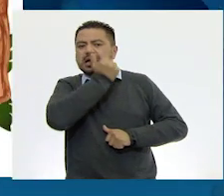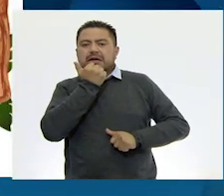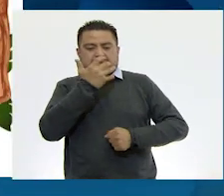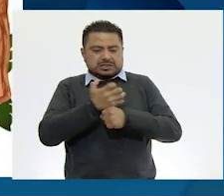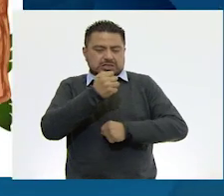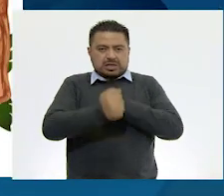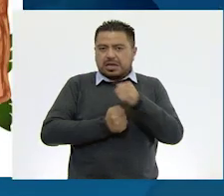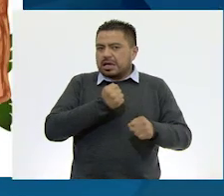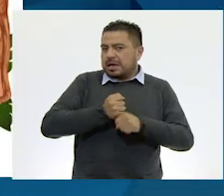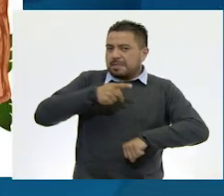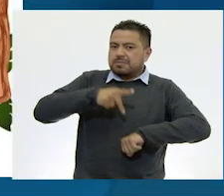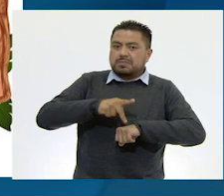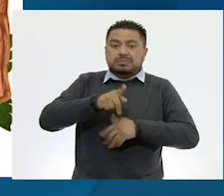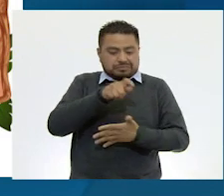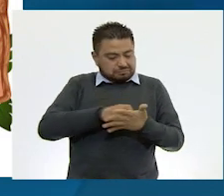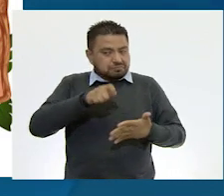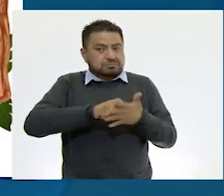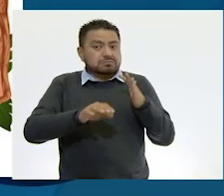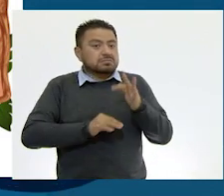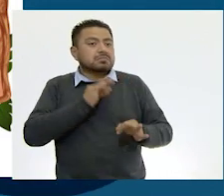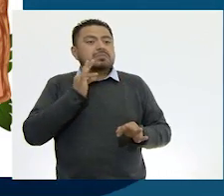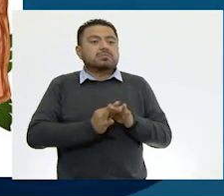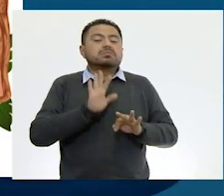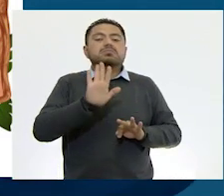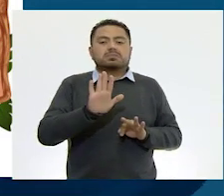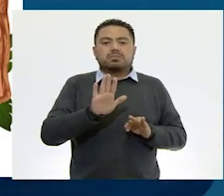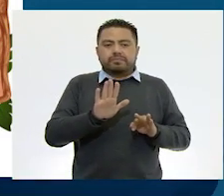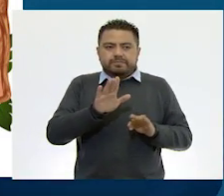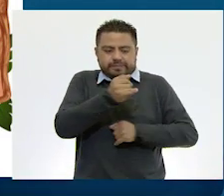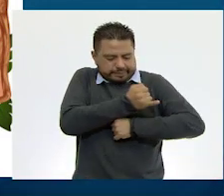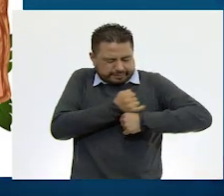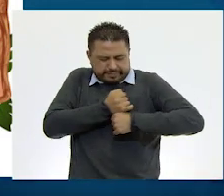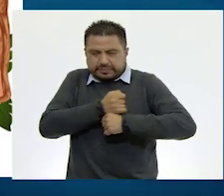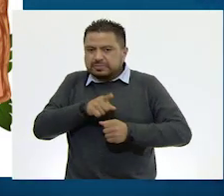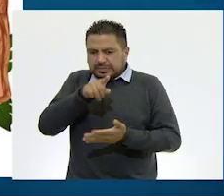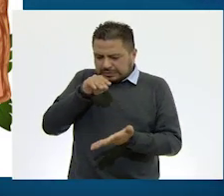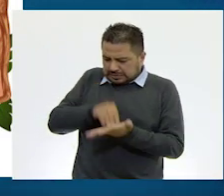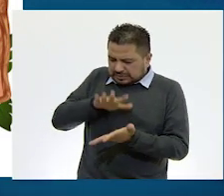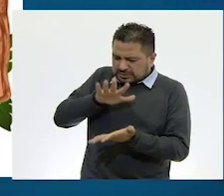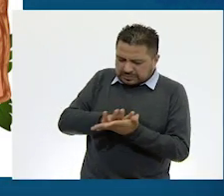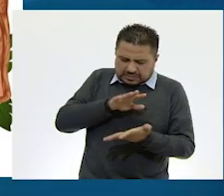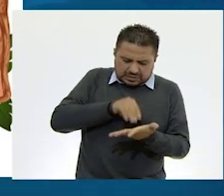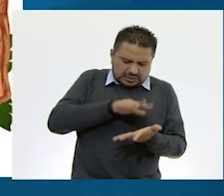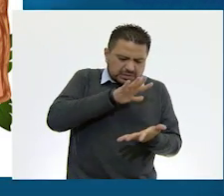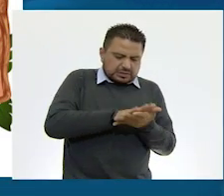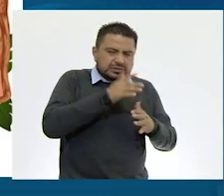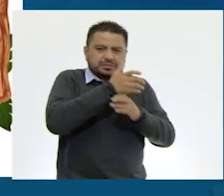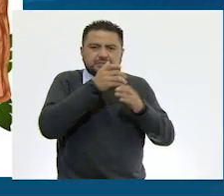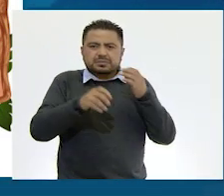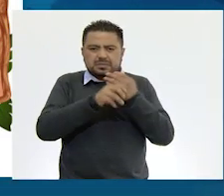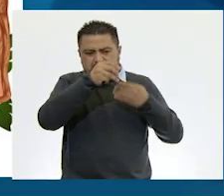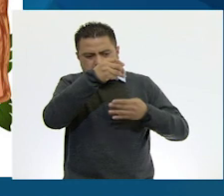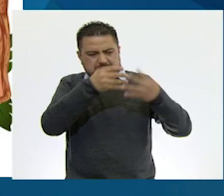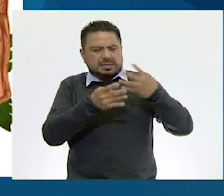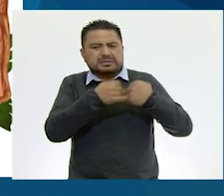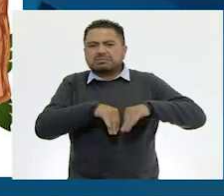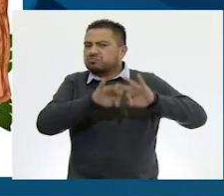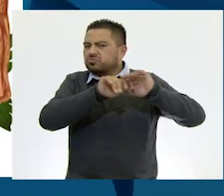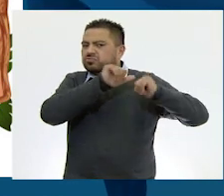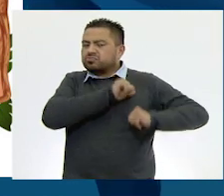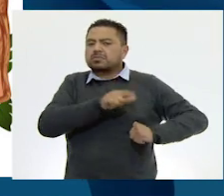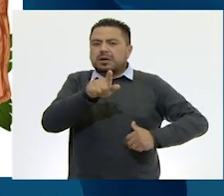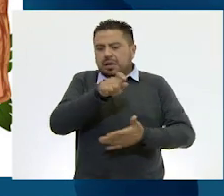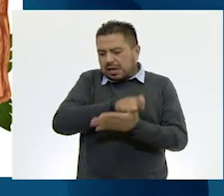¿Están listos para tomar nota? En el diario de campo, registren las características de las especies endémicas